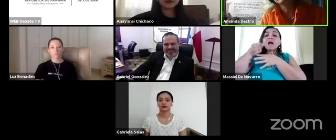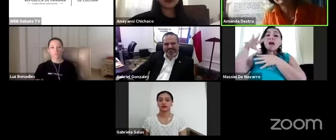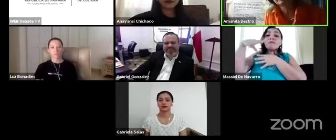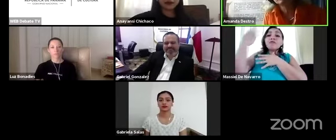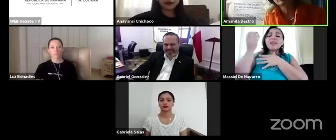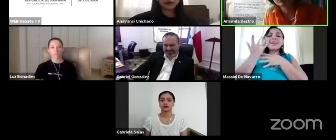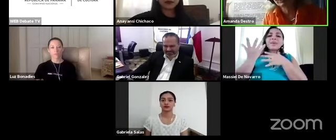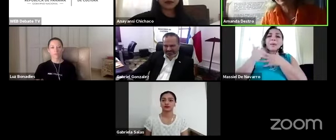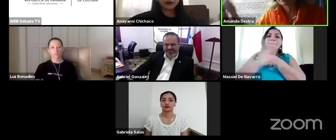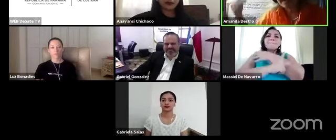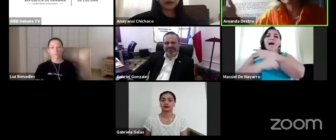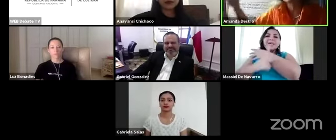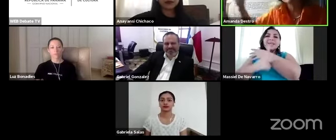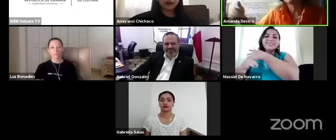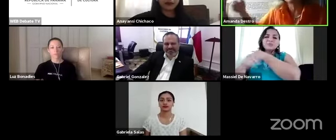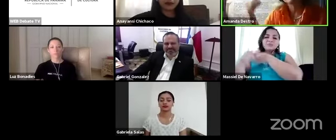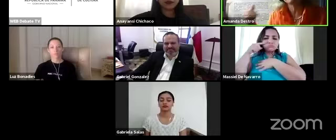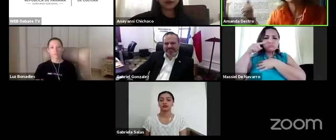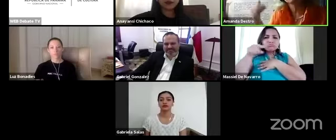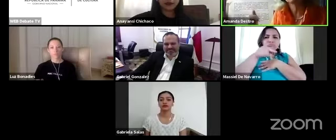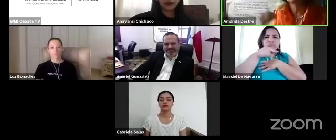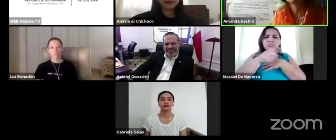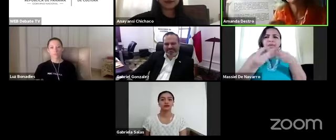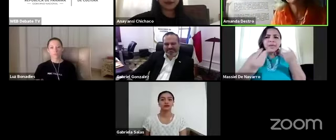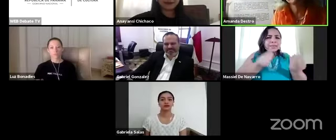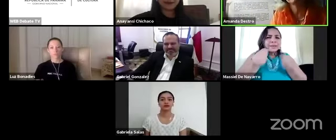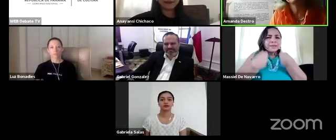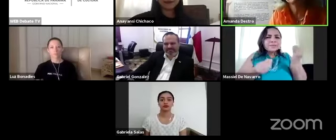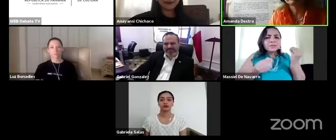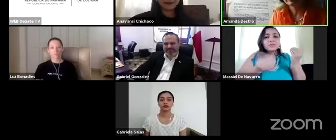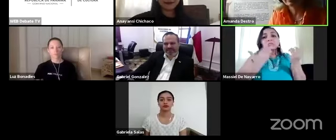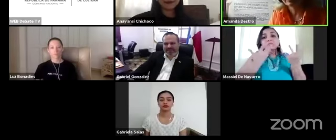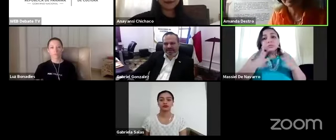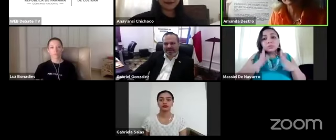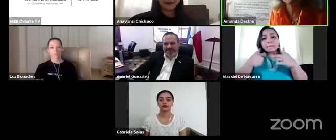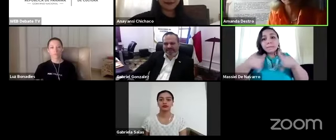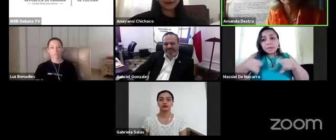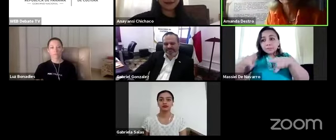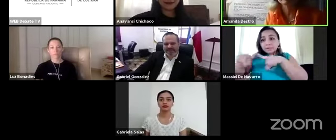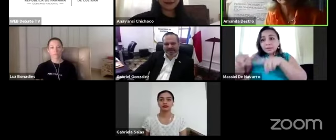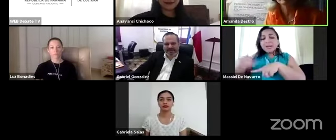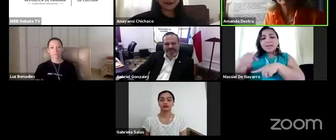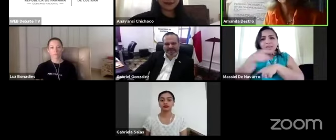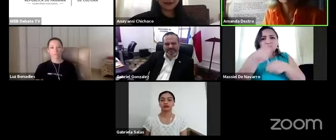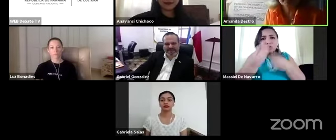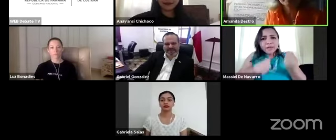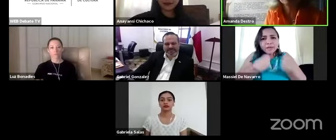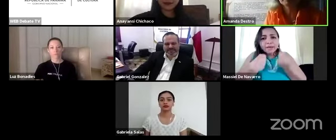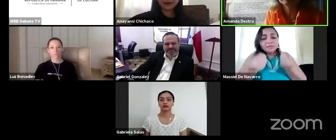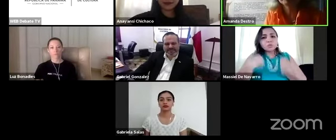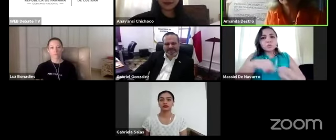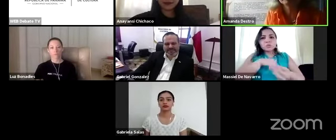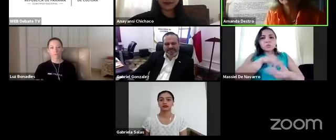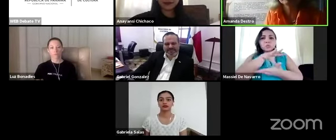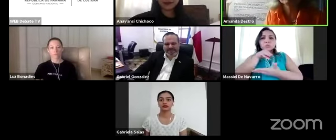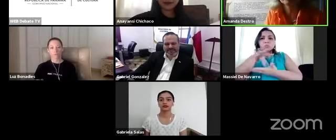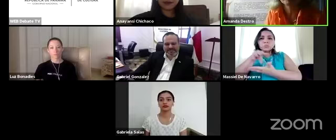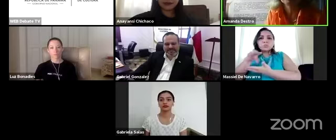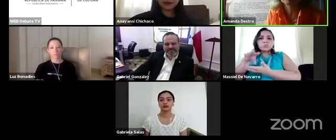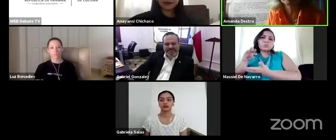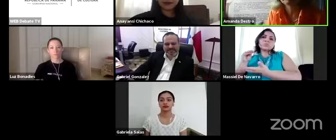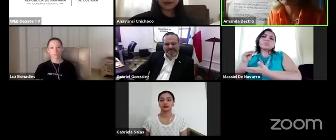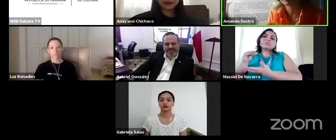están haciendo los que ya están pasando por todas estas experiencias experiencias aprendidas